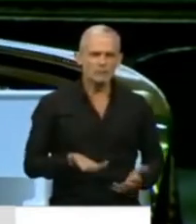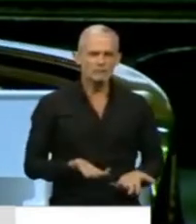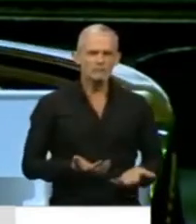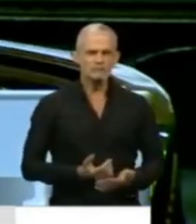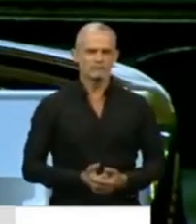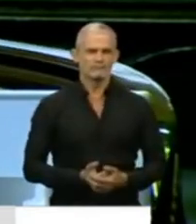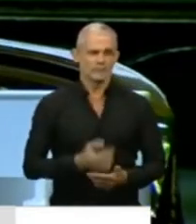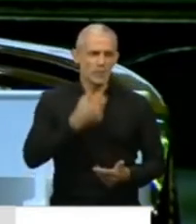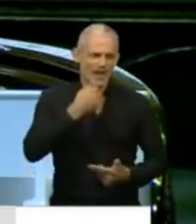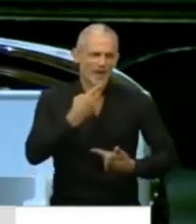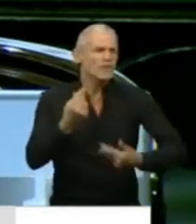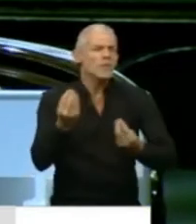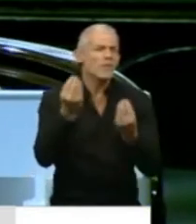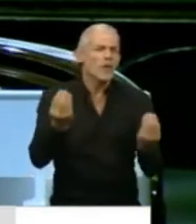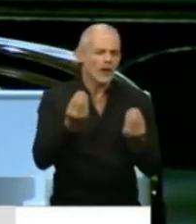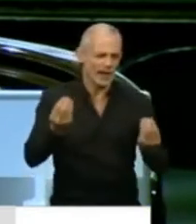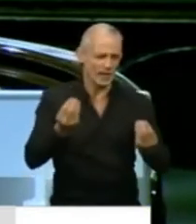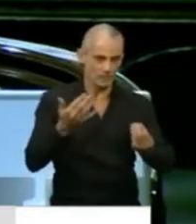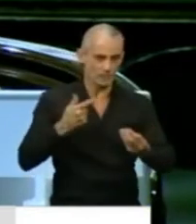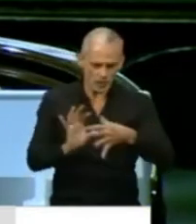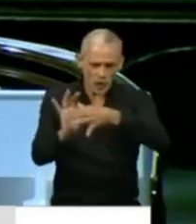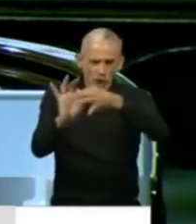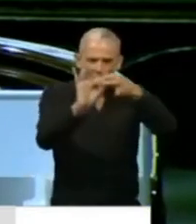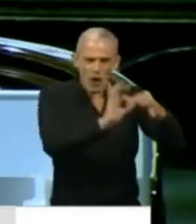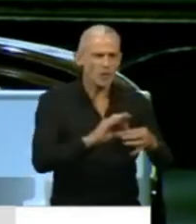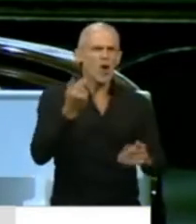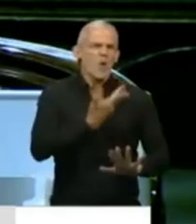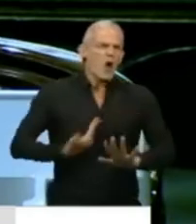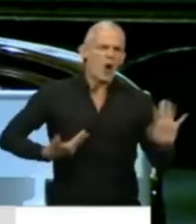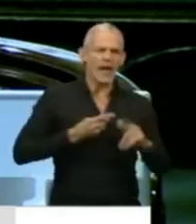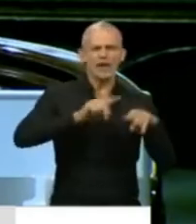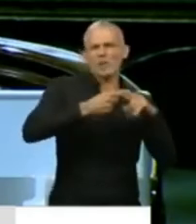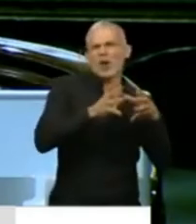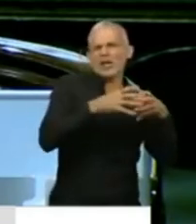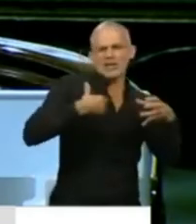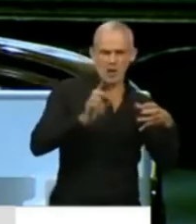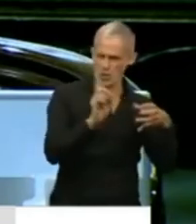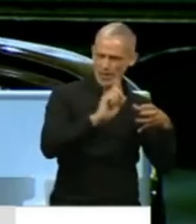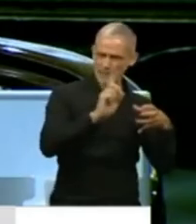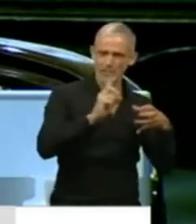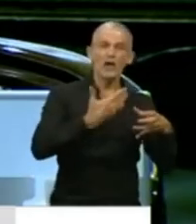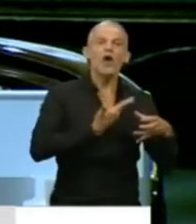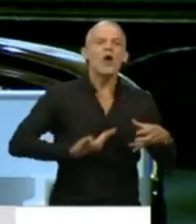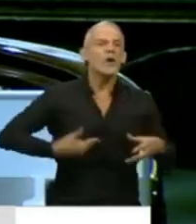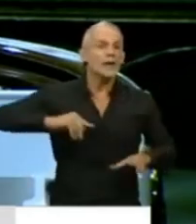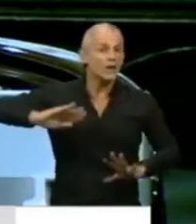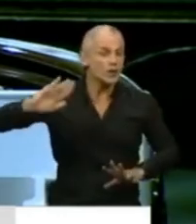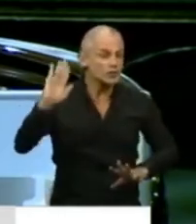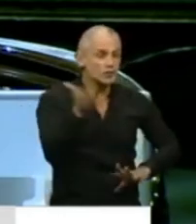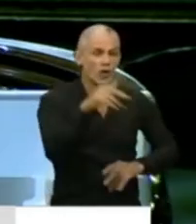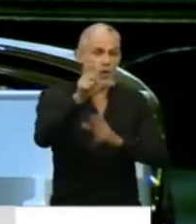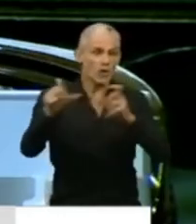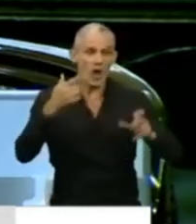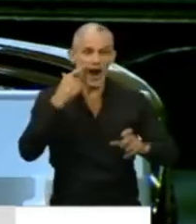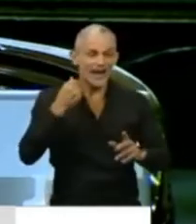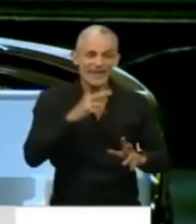Y quiero decir esto porque, entre todos, no un gobierno de un partido político, el gobierno de todos los argentinos y